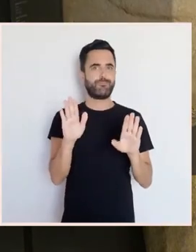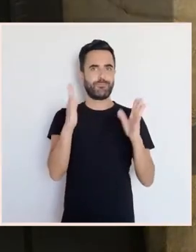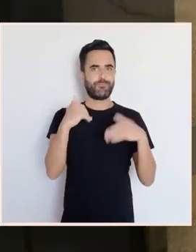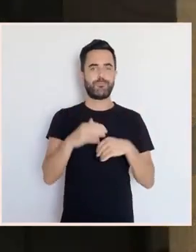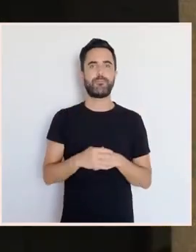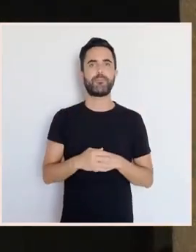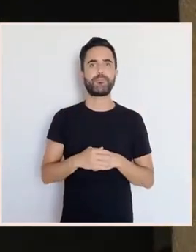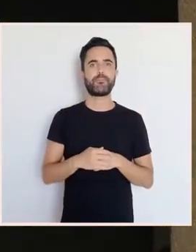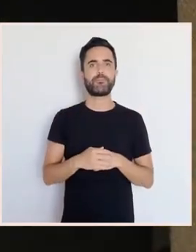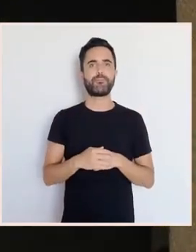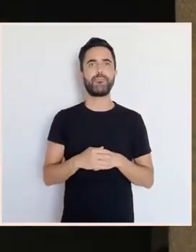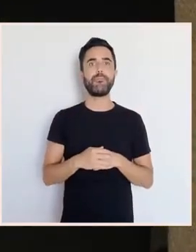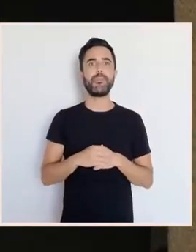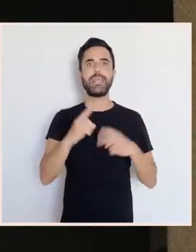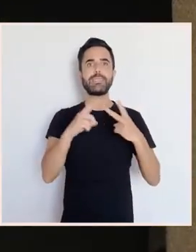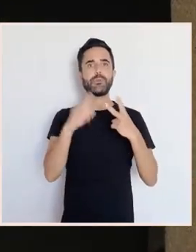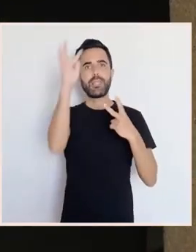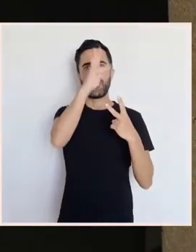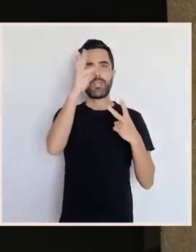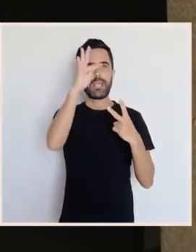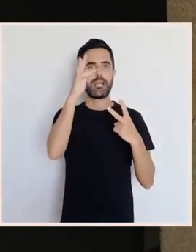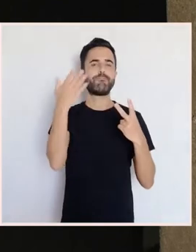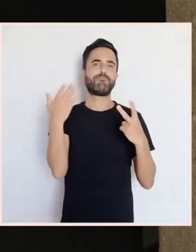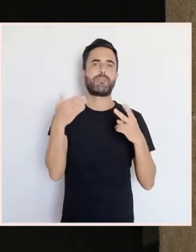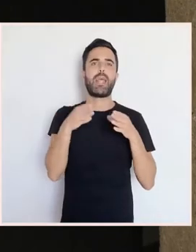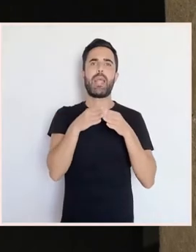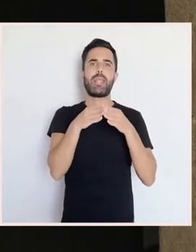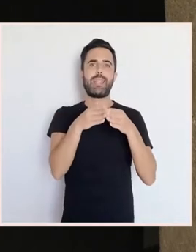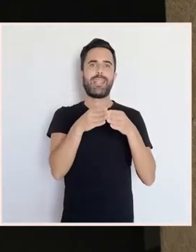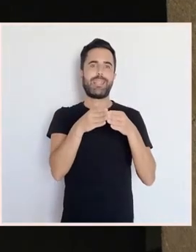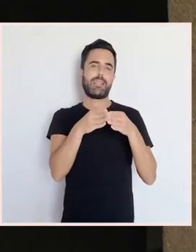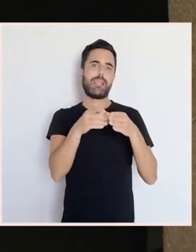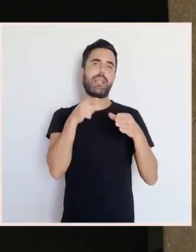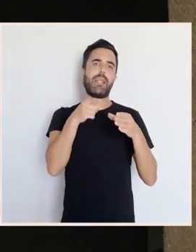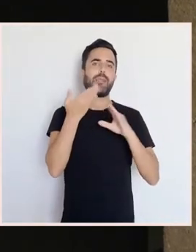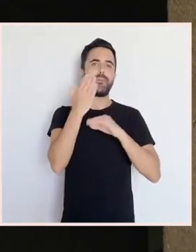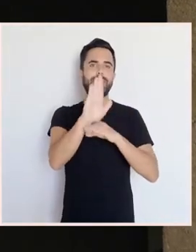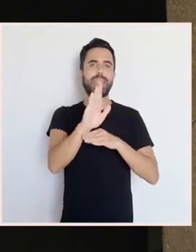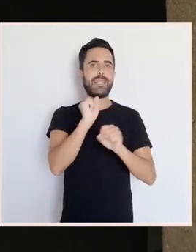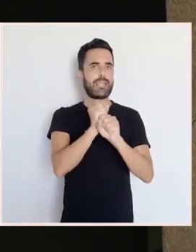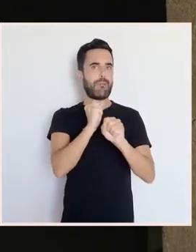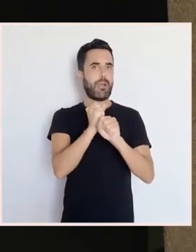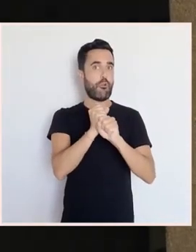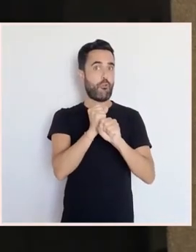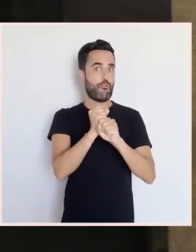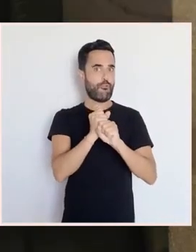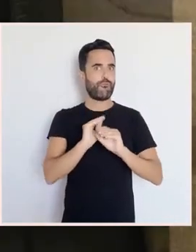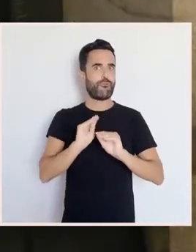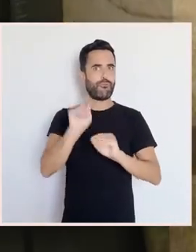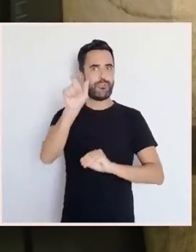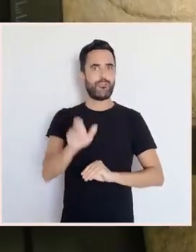defunto. Neste caso sería mariñeiro ou tripulante. Esta idea está reforzada pola forma da